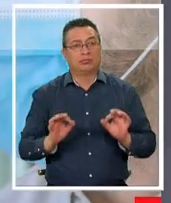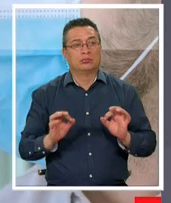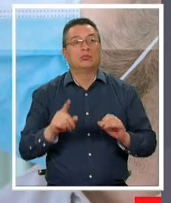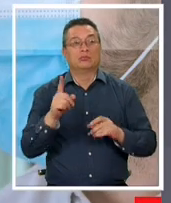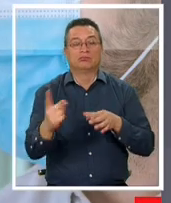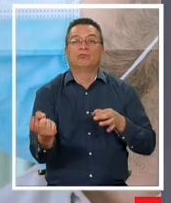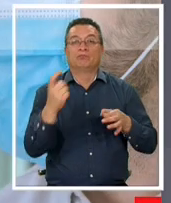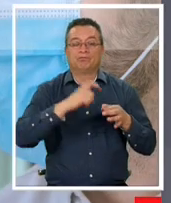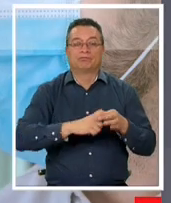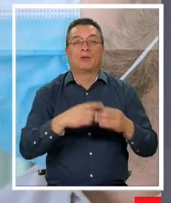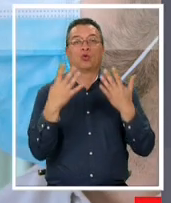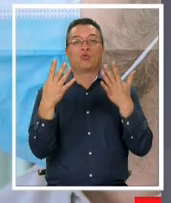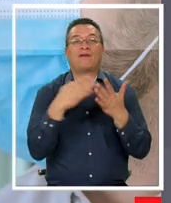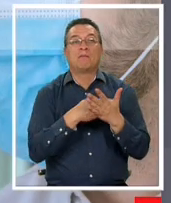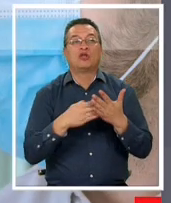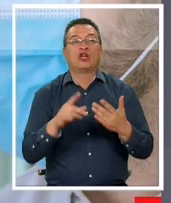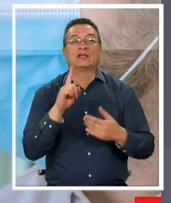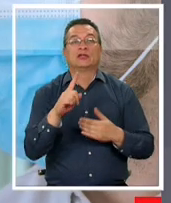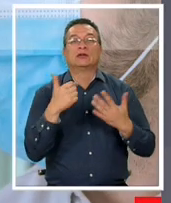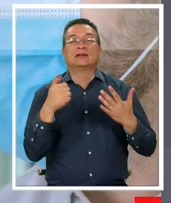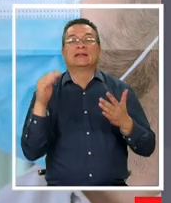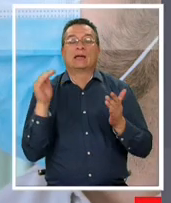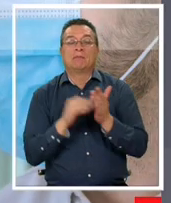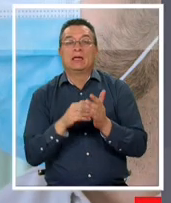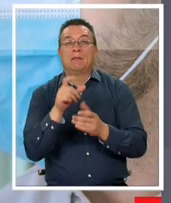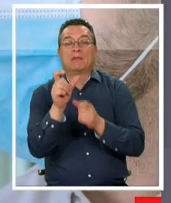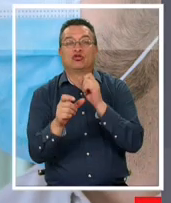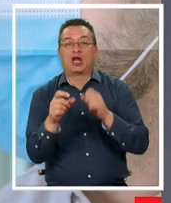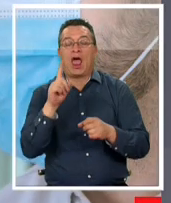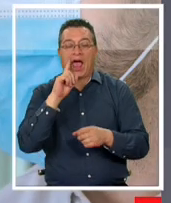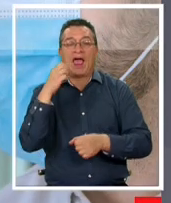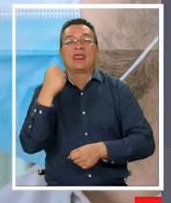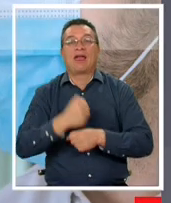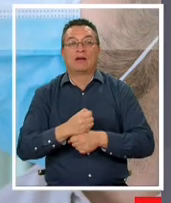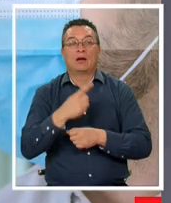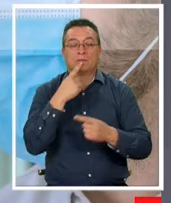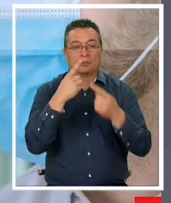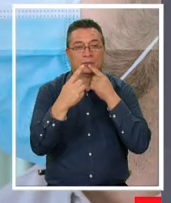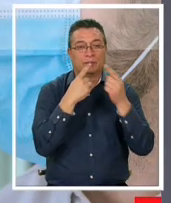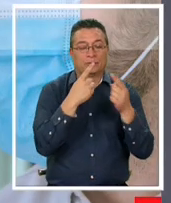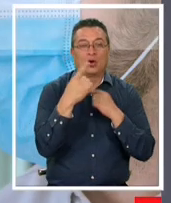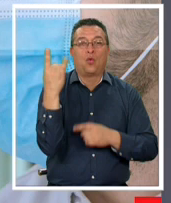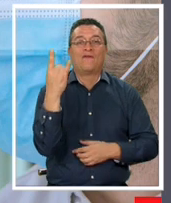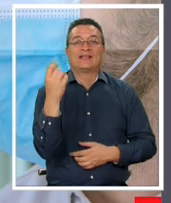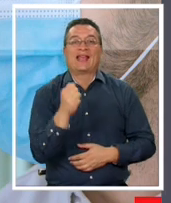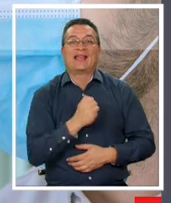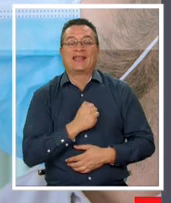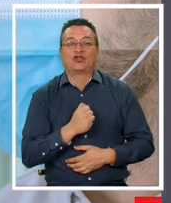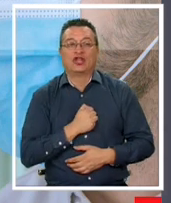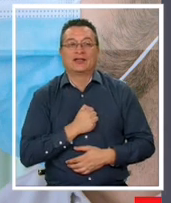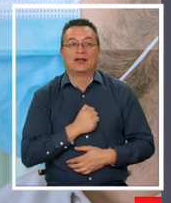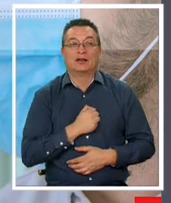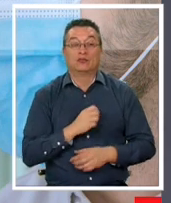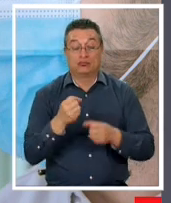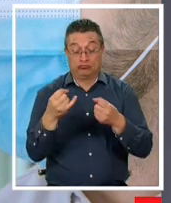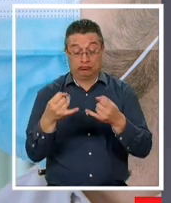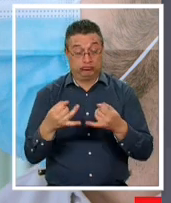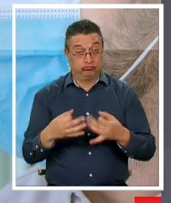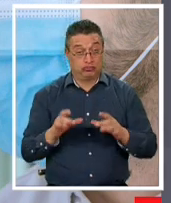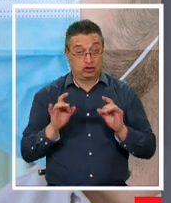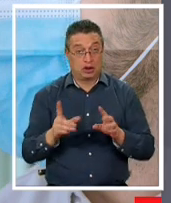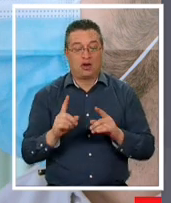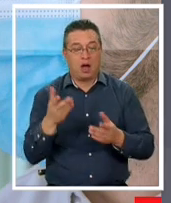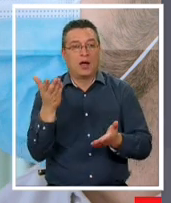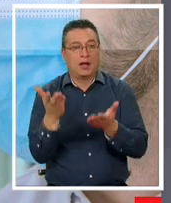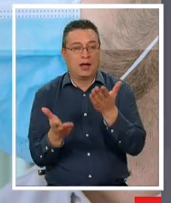forma parte de los 9.160.000 personas con empleo, según la encuesta de la Universidad Católica. No es solo un número. Según